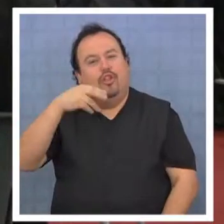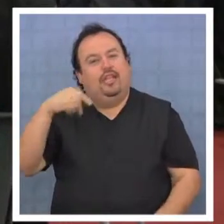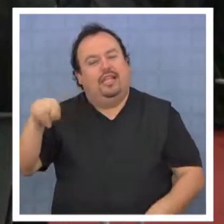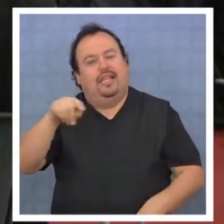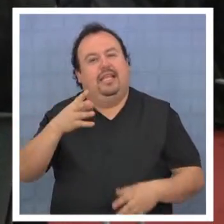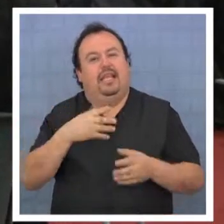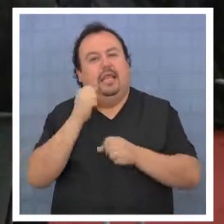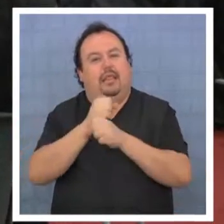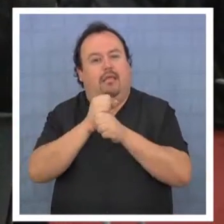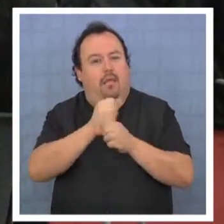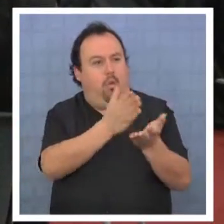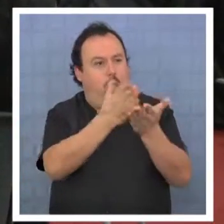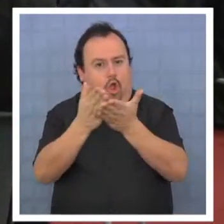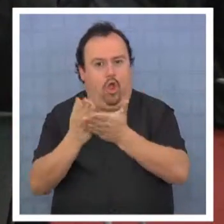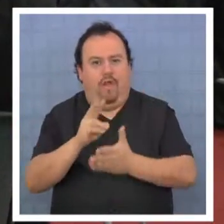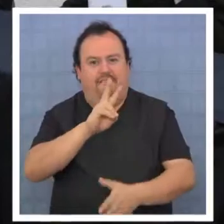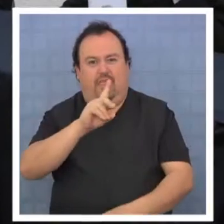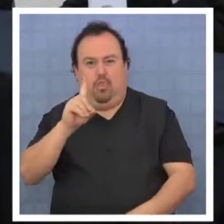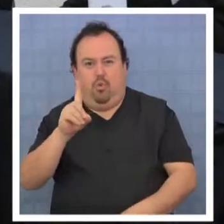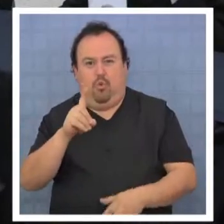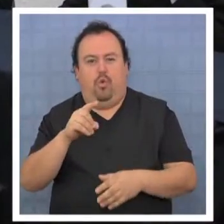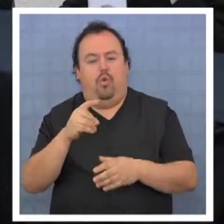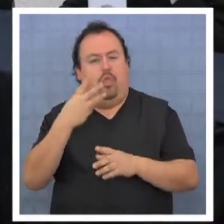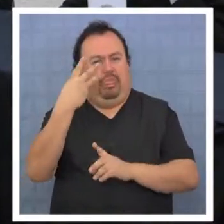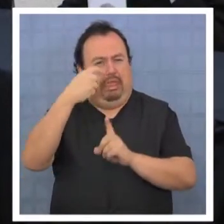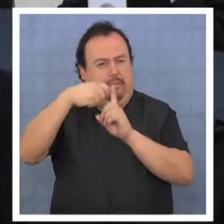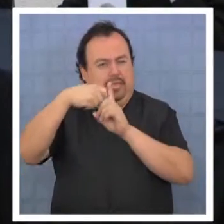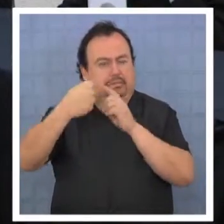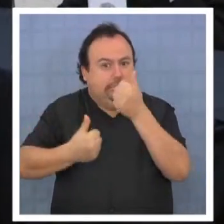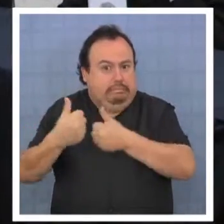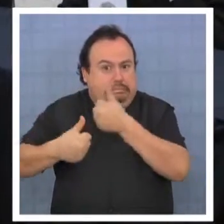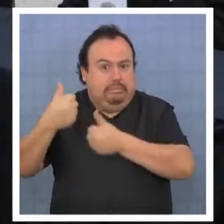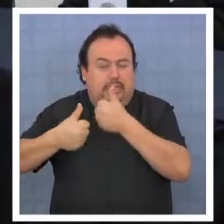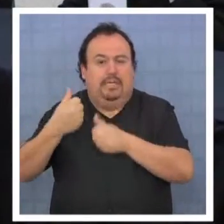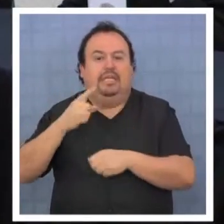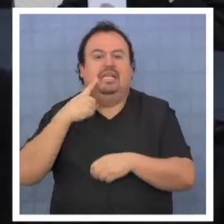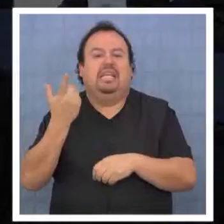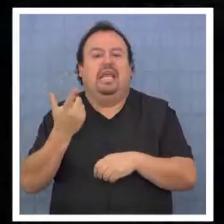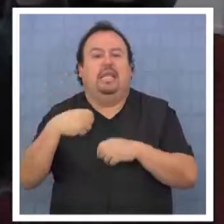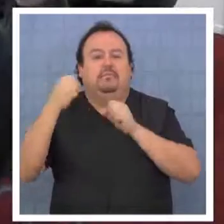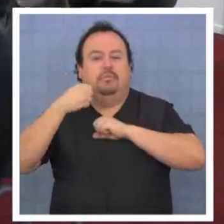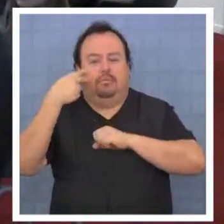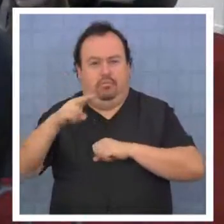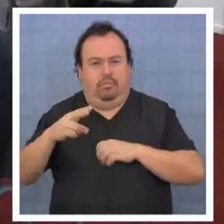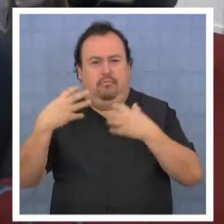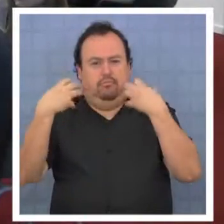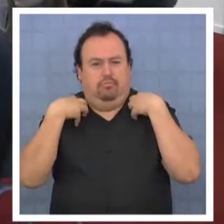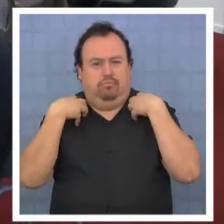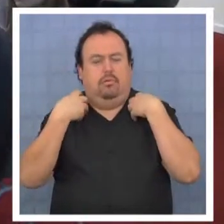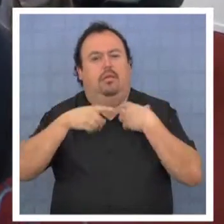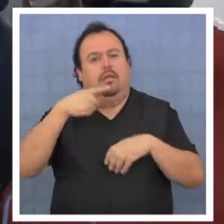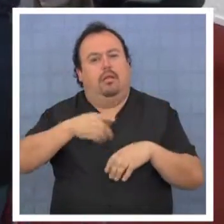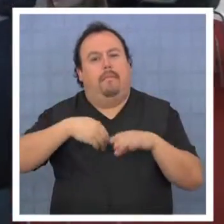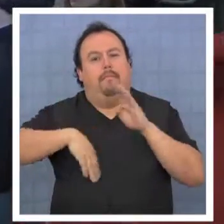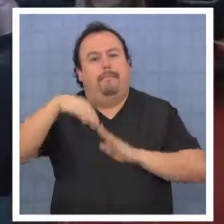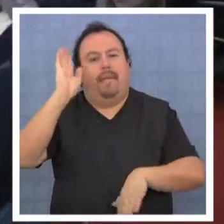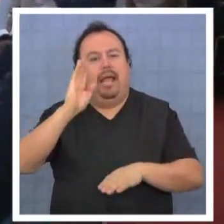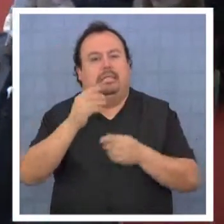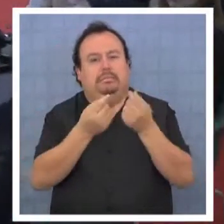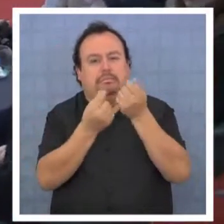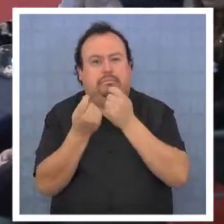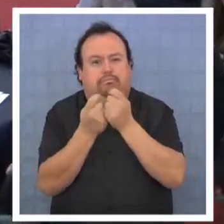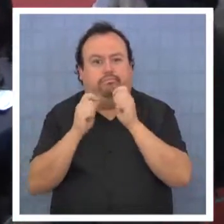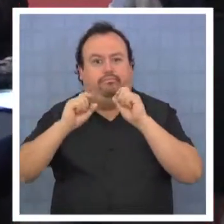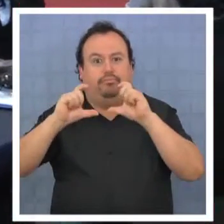estudiantes de 21 colegios participantes, que durante tres meses compitieron para que una empresa virtual a su cargo tuviera las más